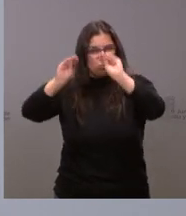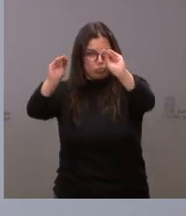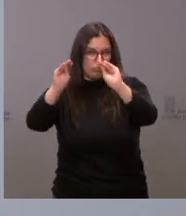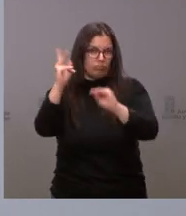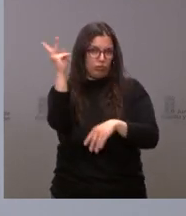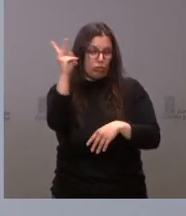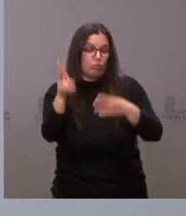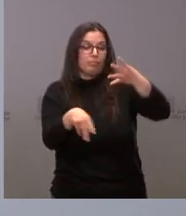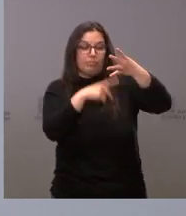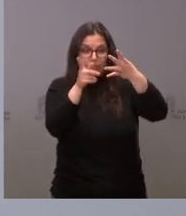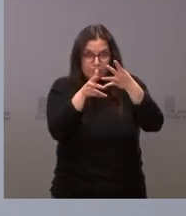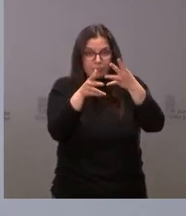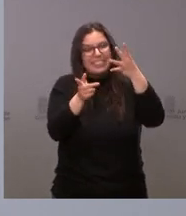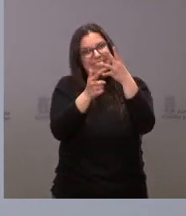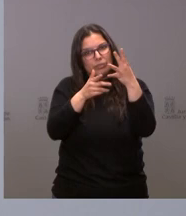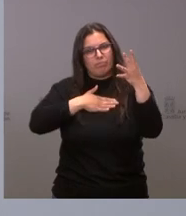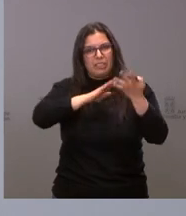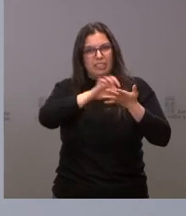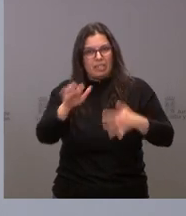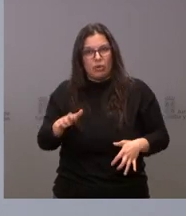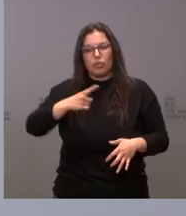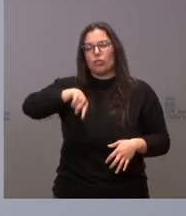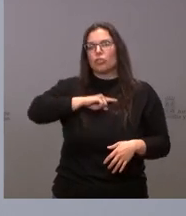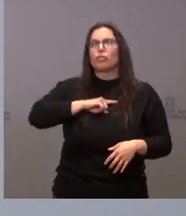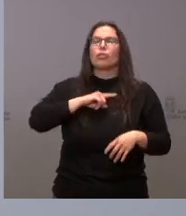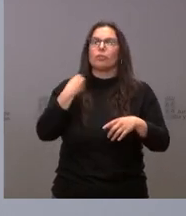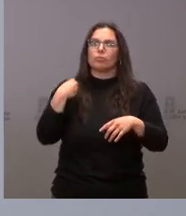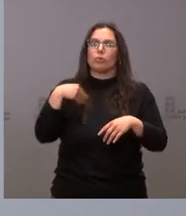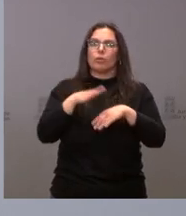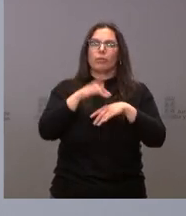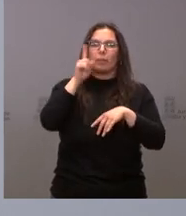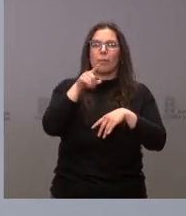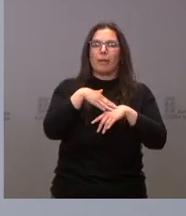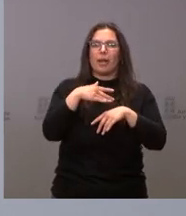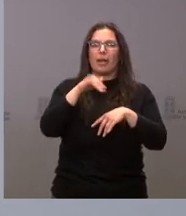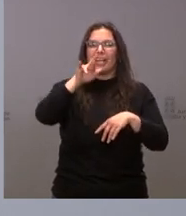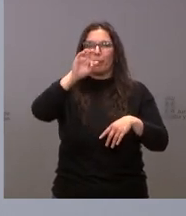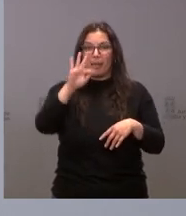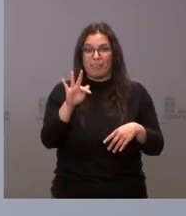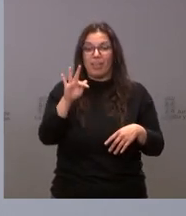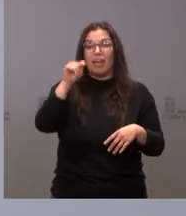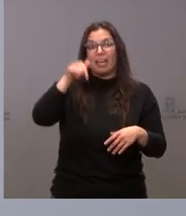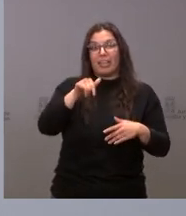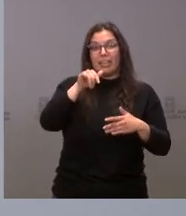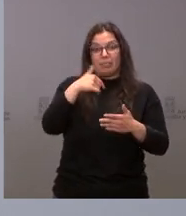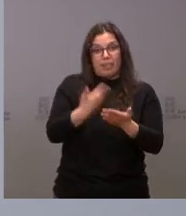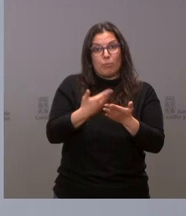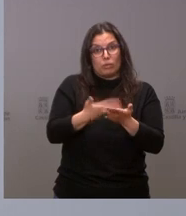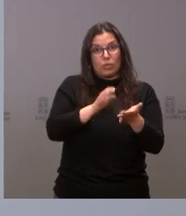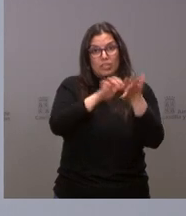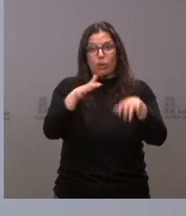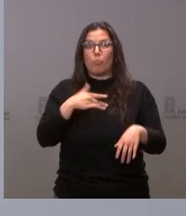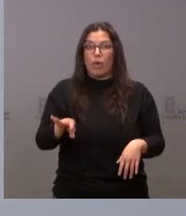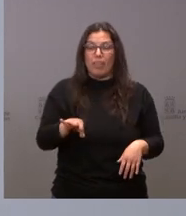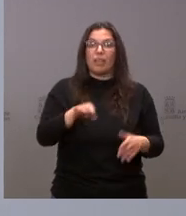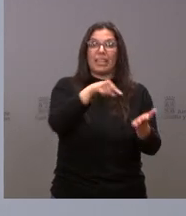las familias la segunda con el mejor tratamiento en el IRPF y esto hemos demostrado en Castilla y León que somos capaces de tener impuestos